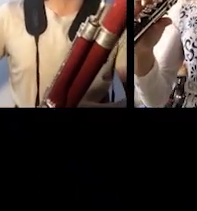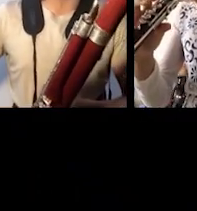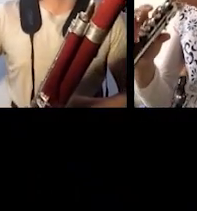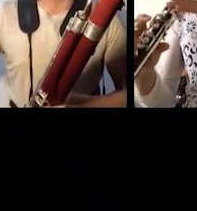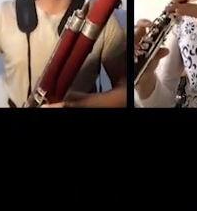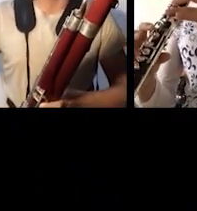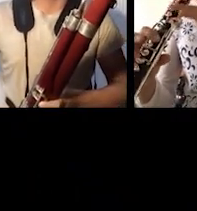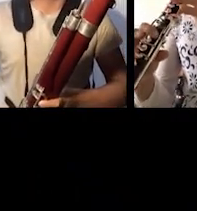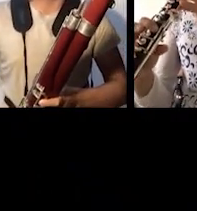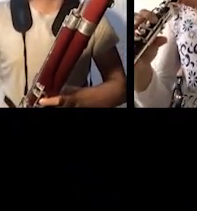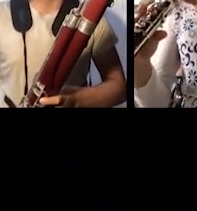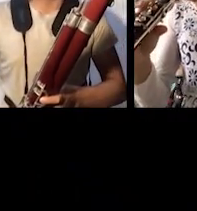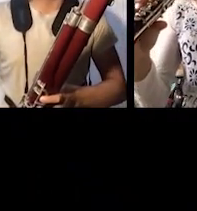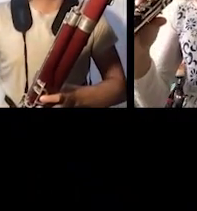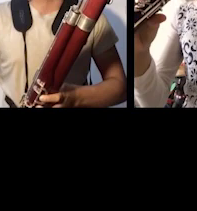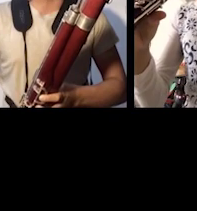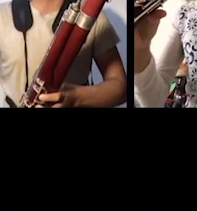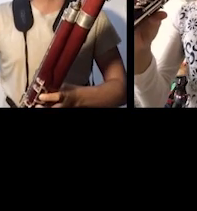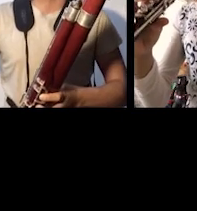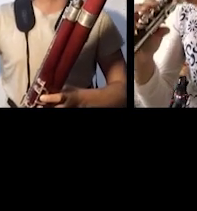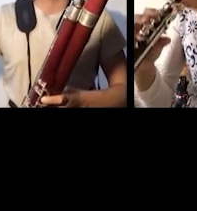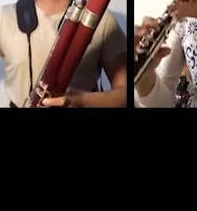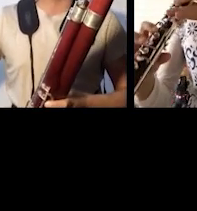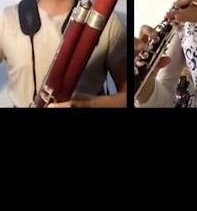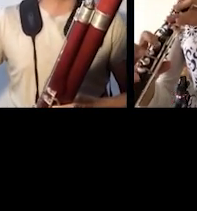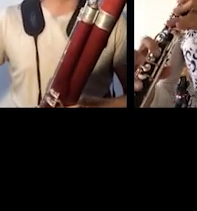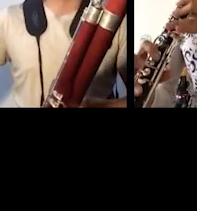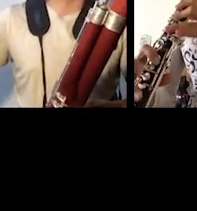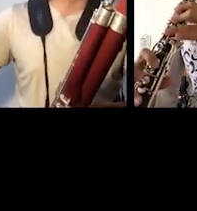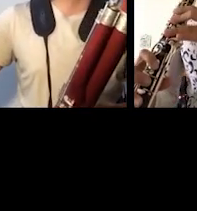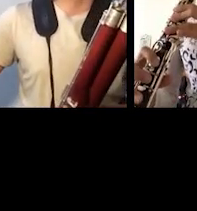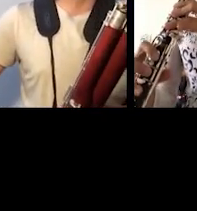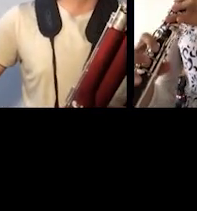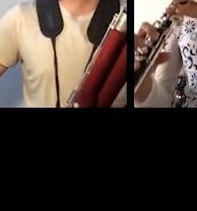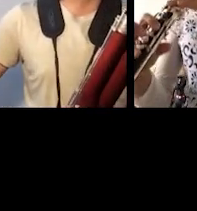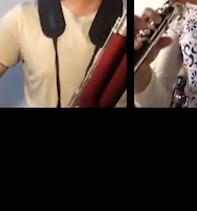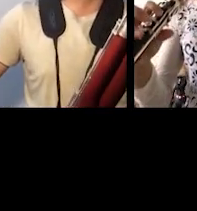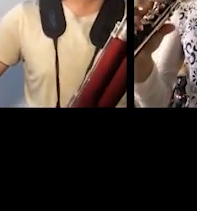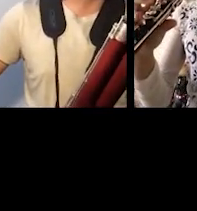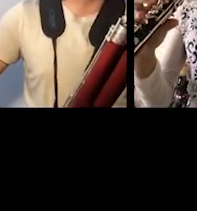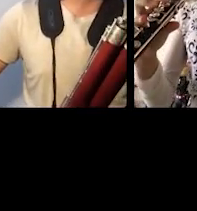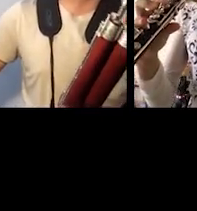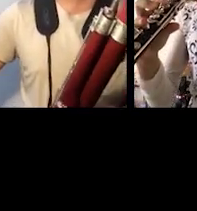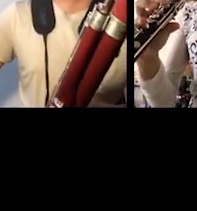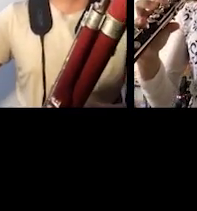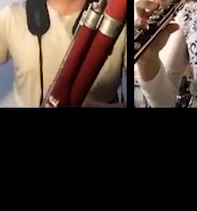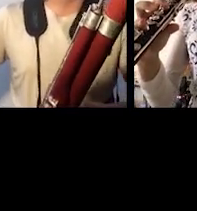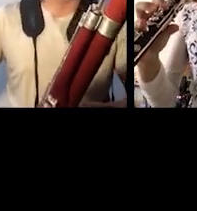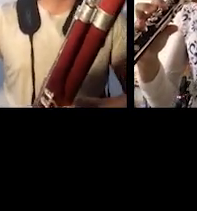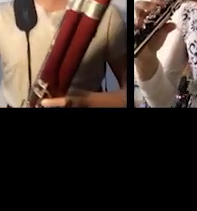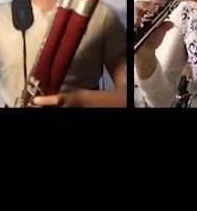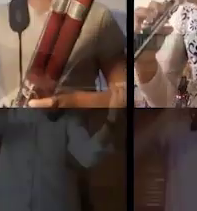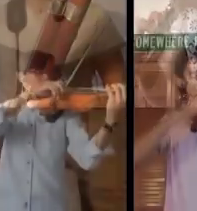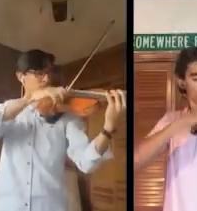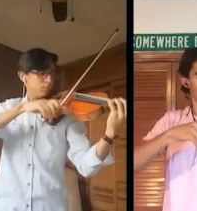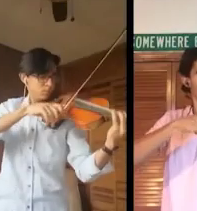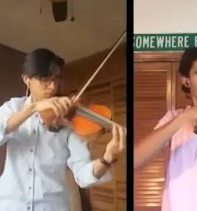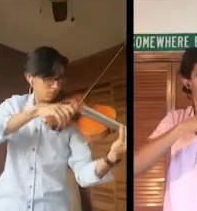en.sep.mx.